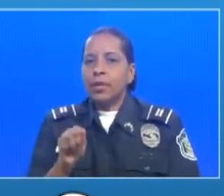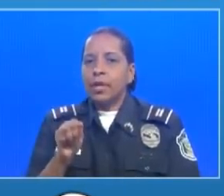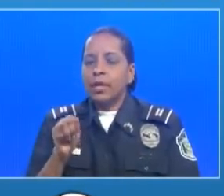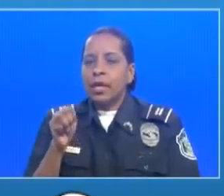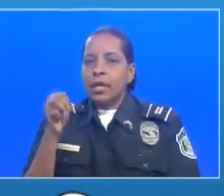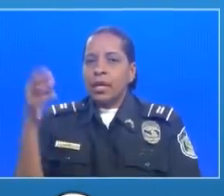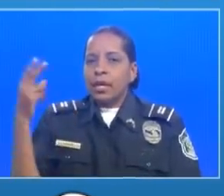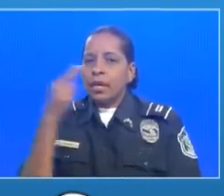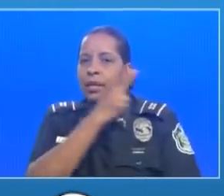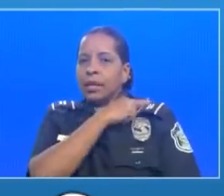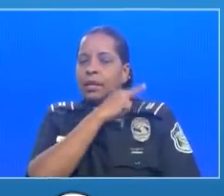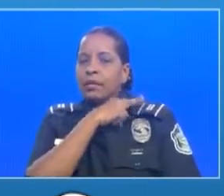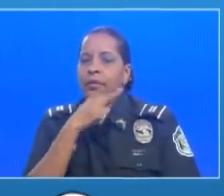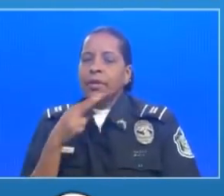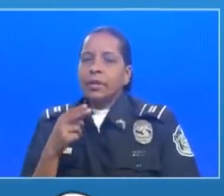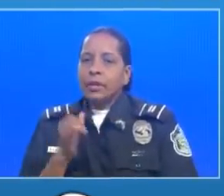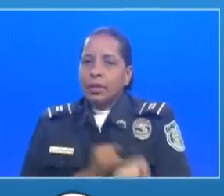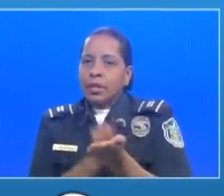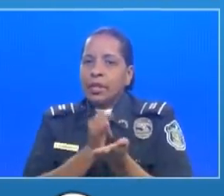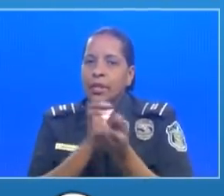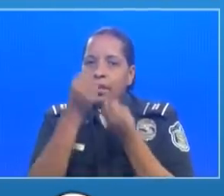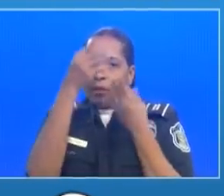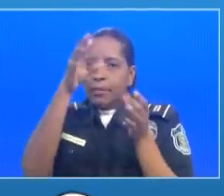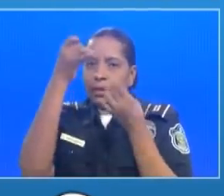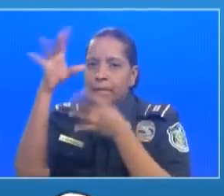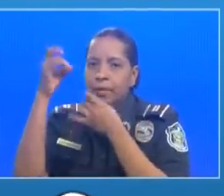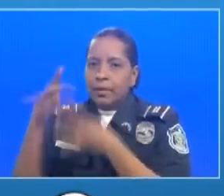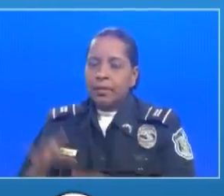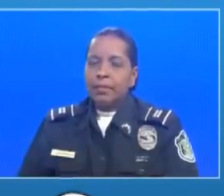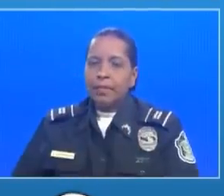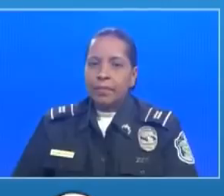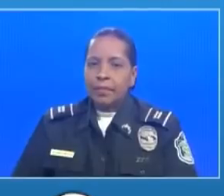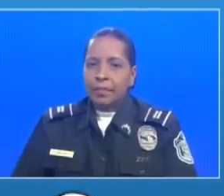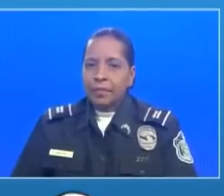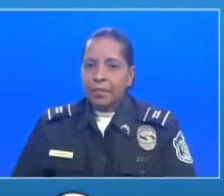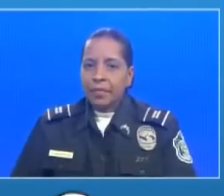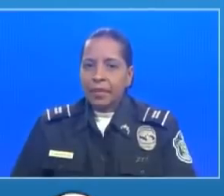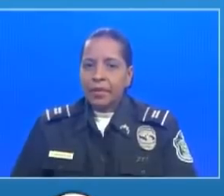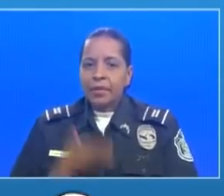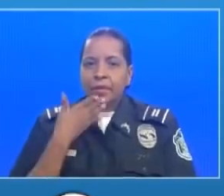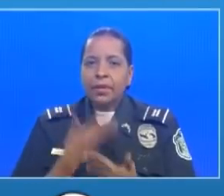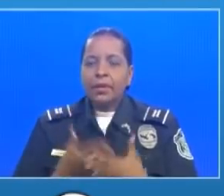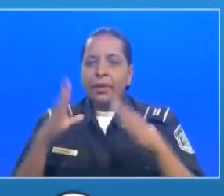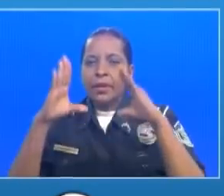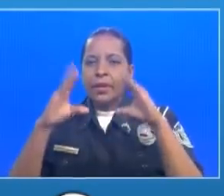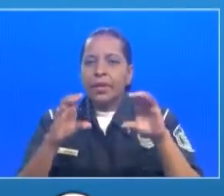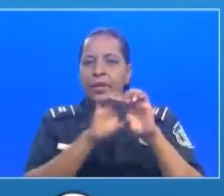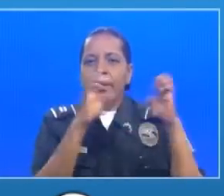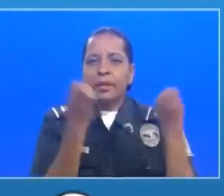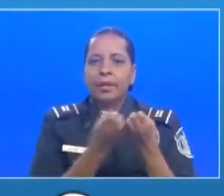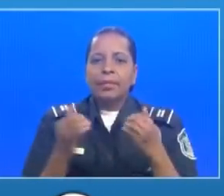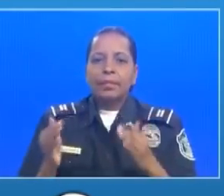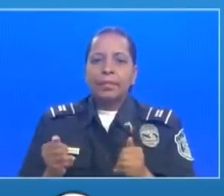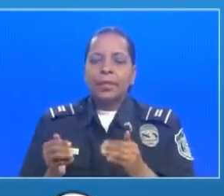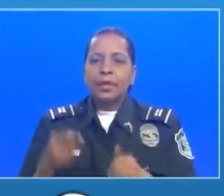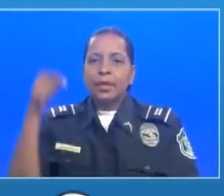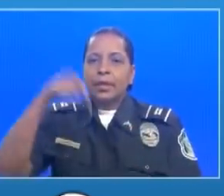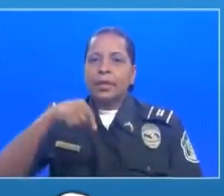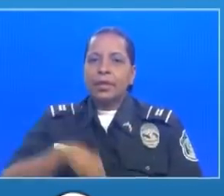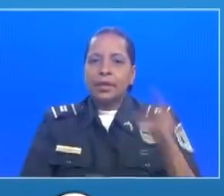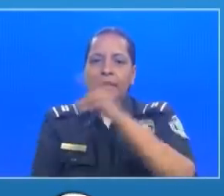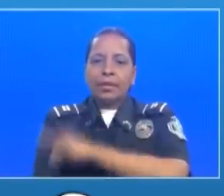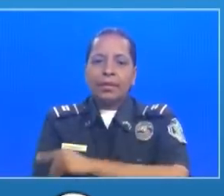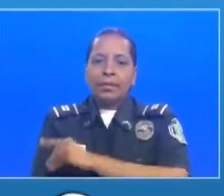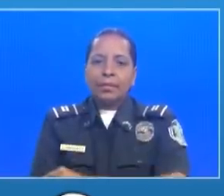jefa nacional de epidemiología. Buenas tardes, equipo Panamá, para el día de